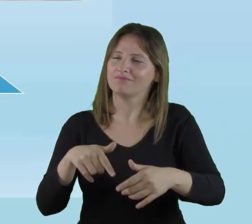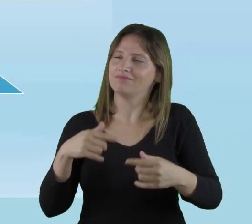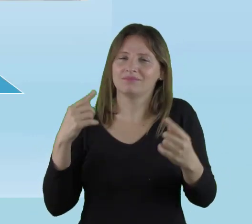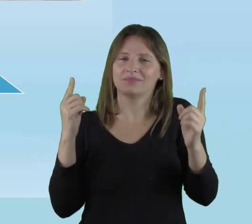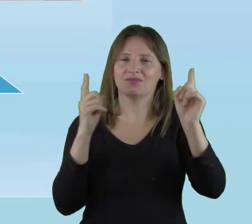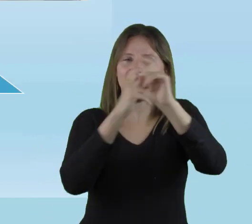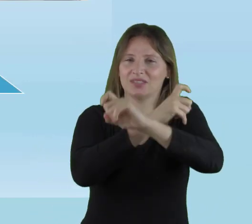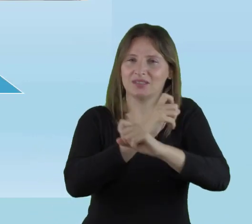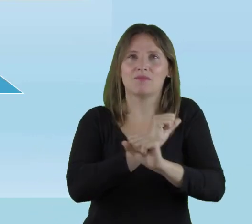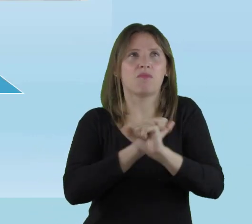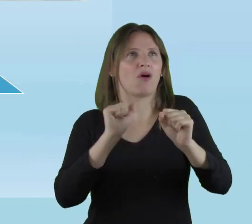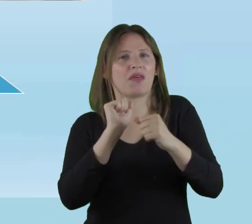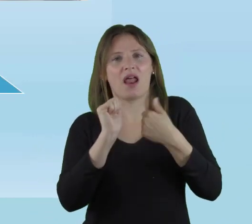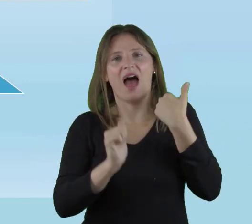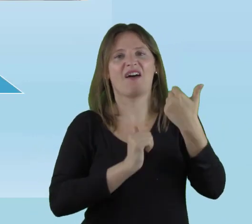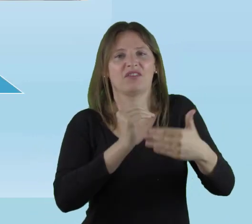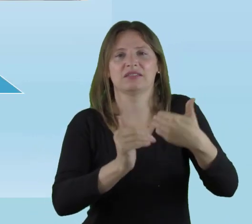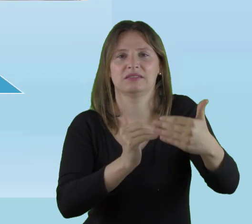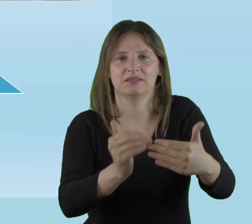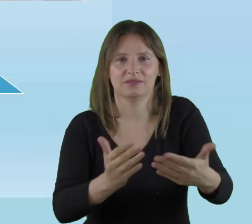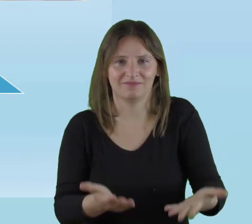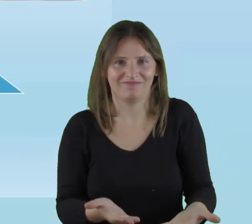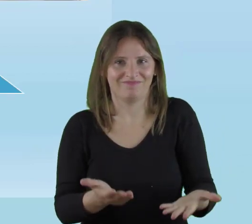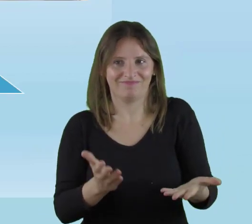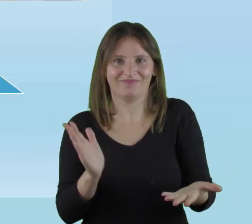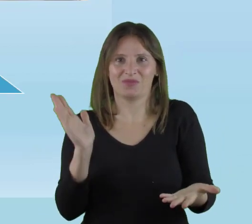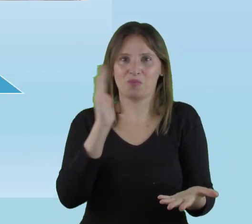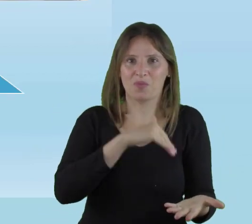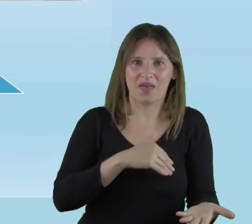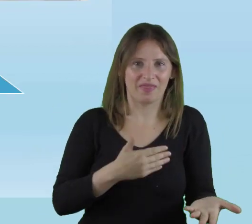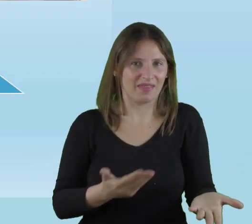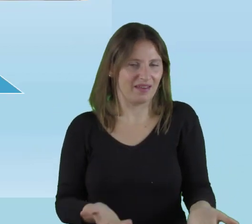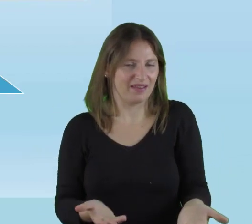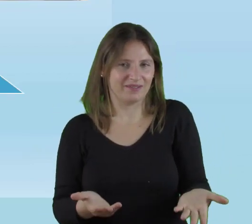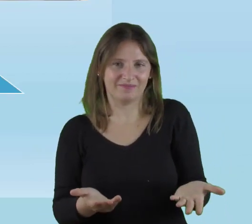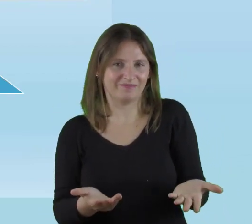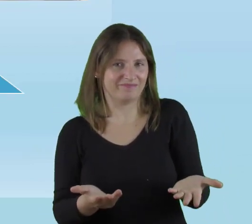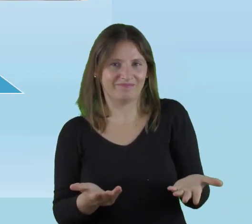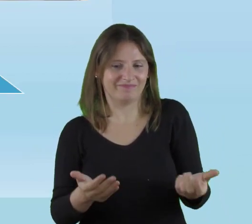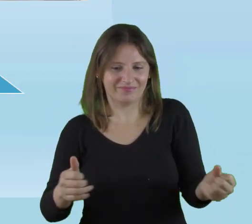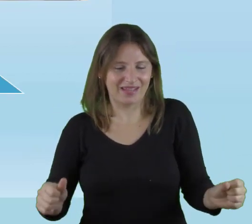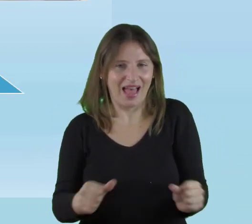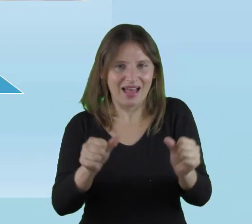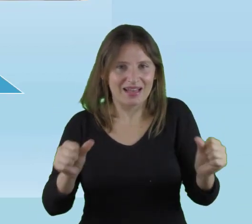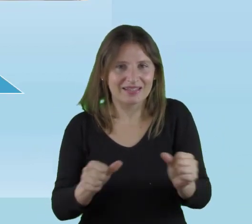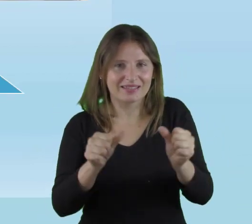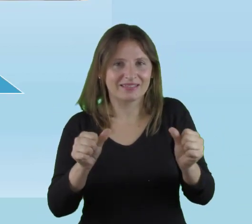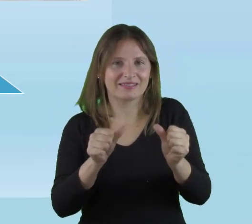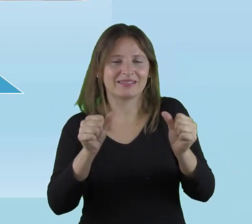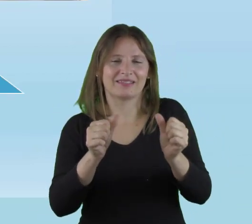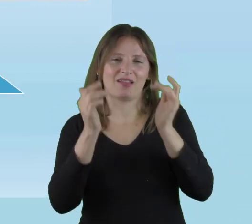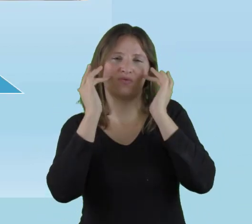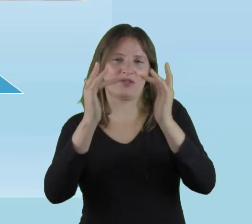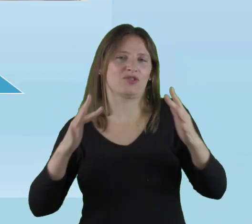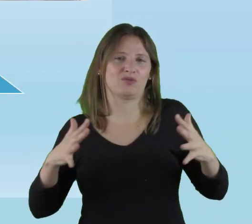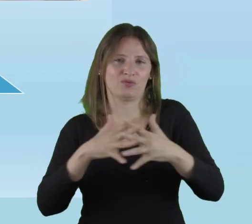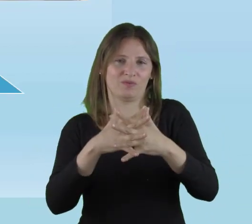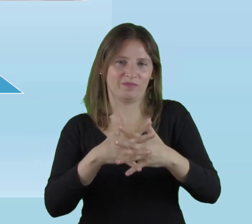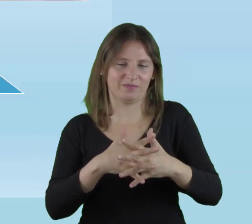pues nos va a limitar mucho que se dé o se desarrolle esta